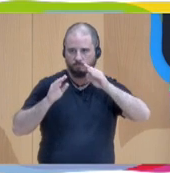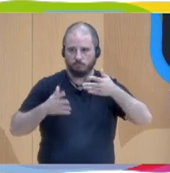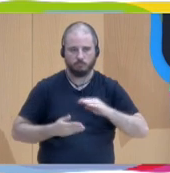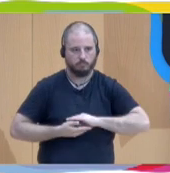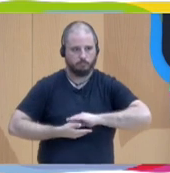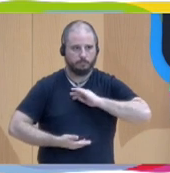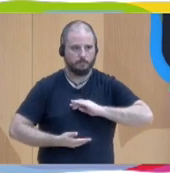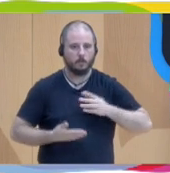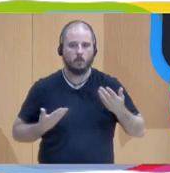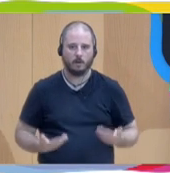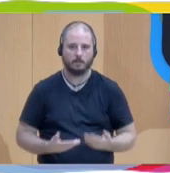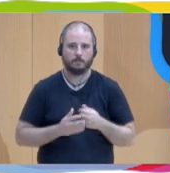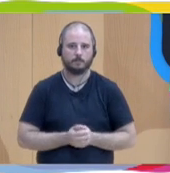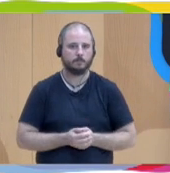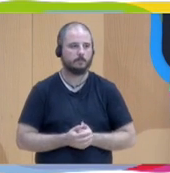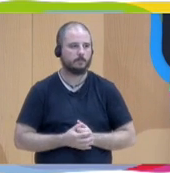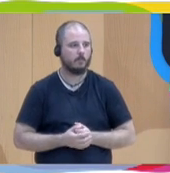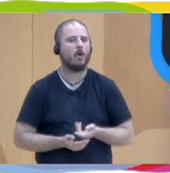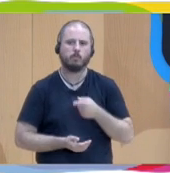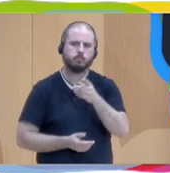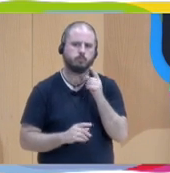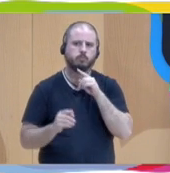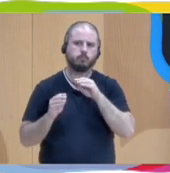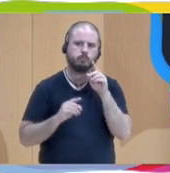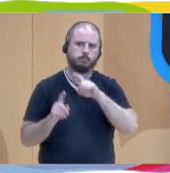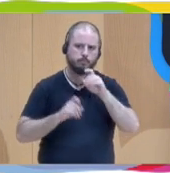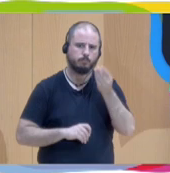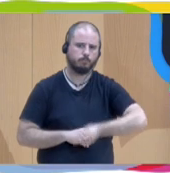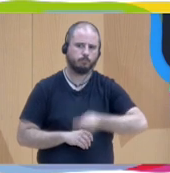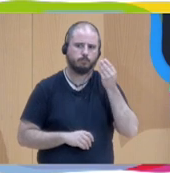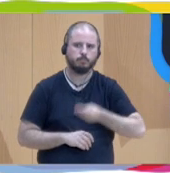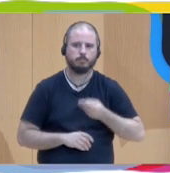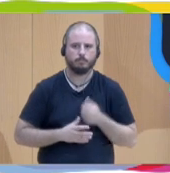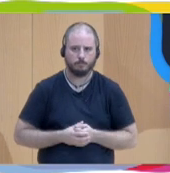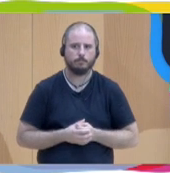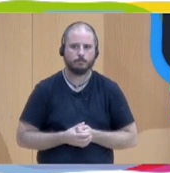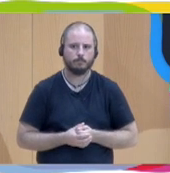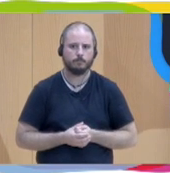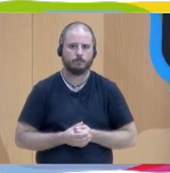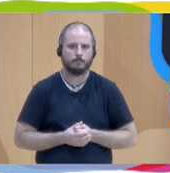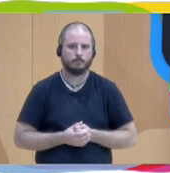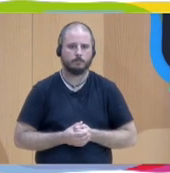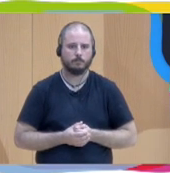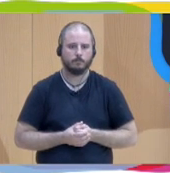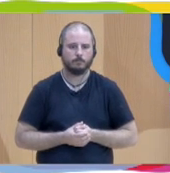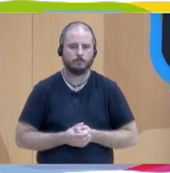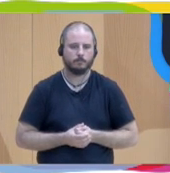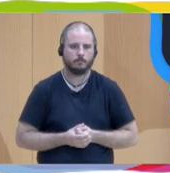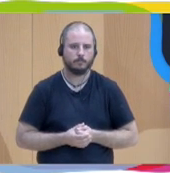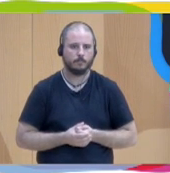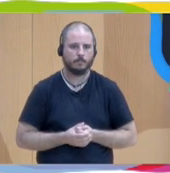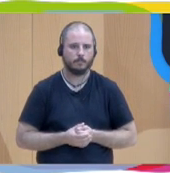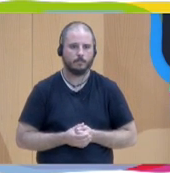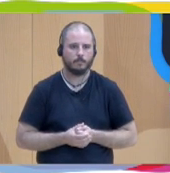Sí, una vez más, muy buena pregunta. Creo que me gustaría empezar con el idea de